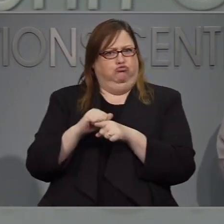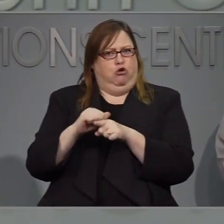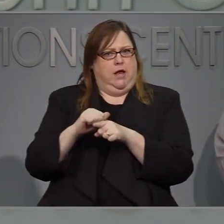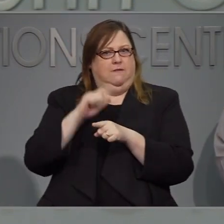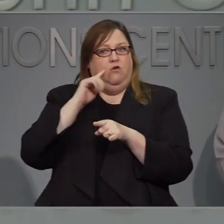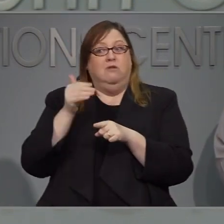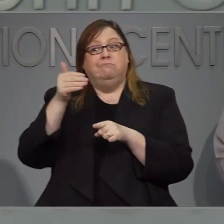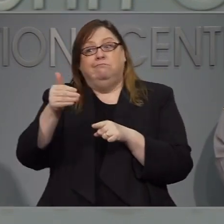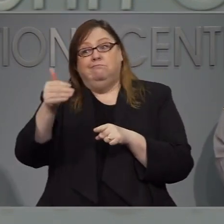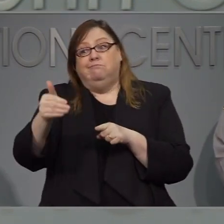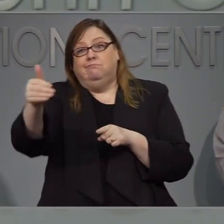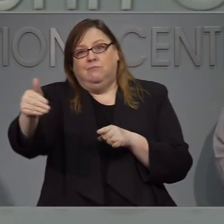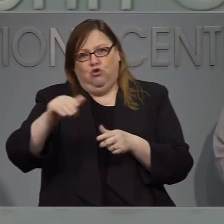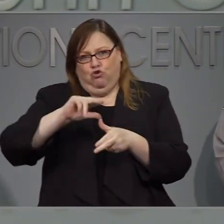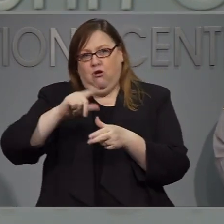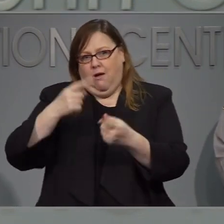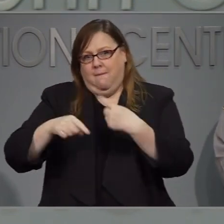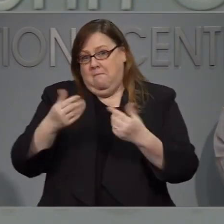otros peores.